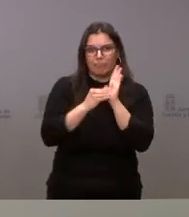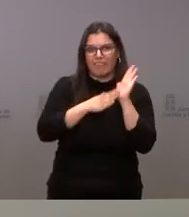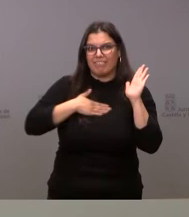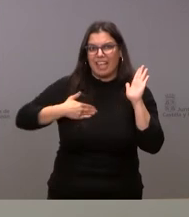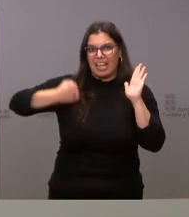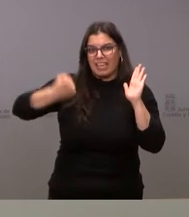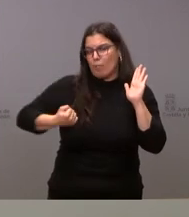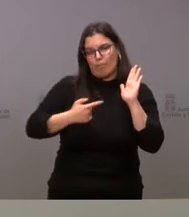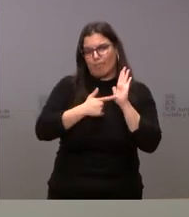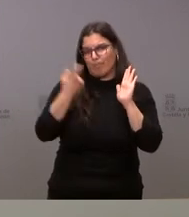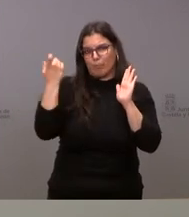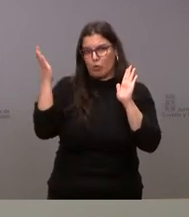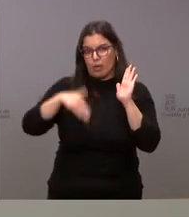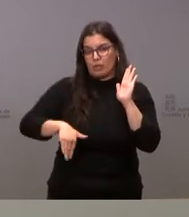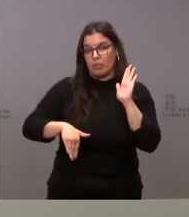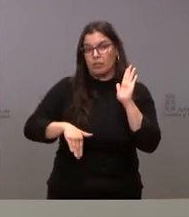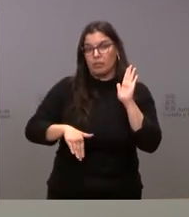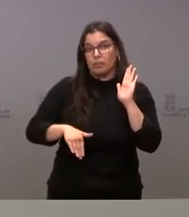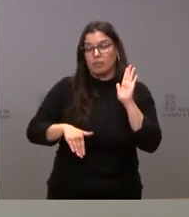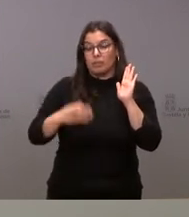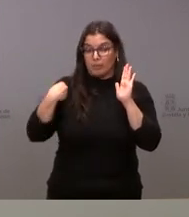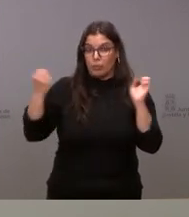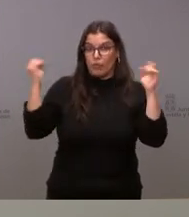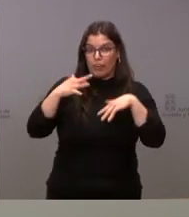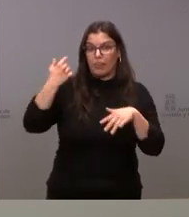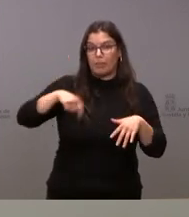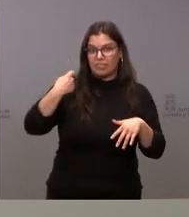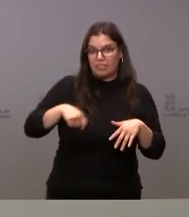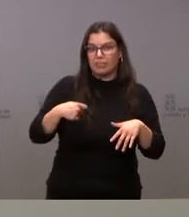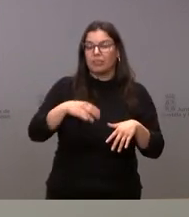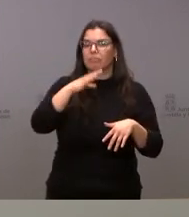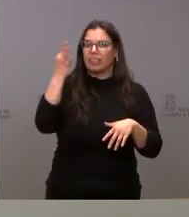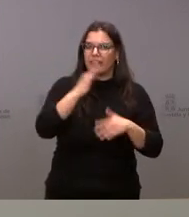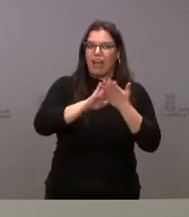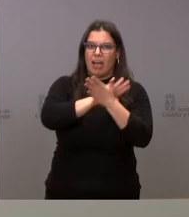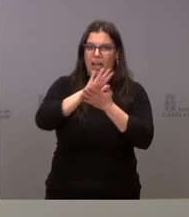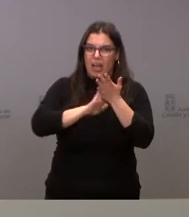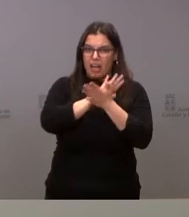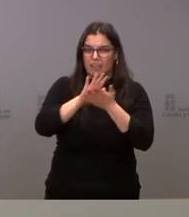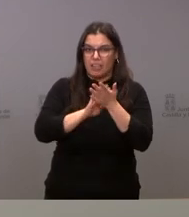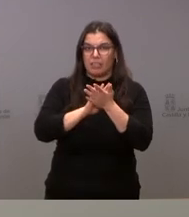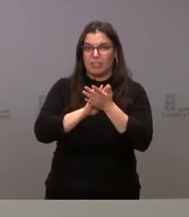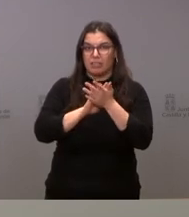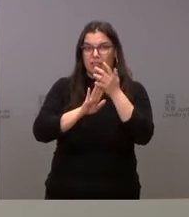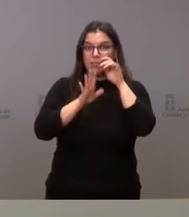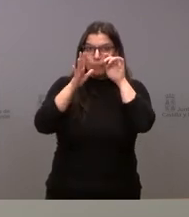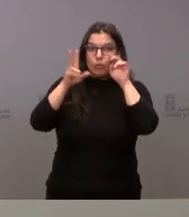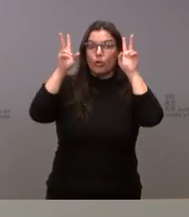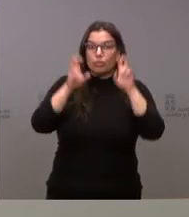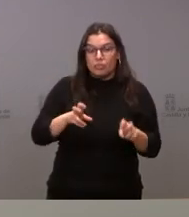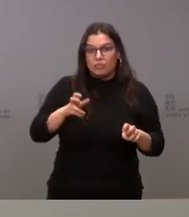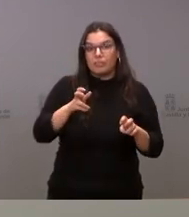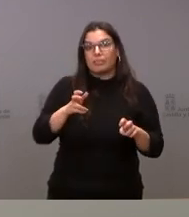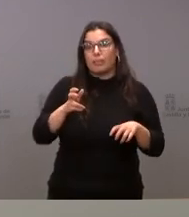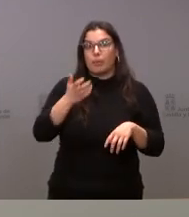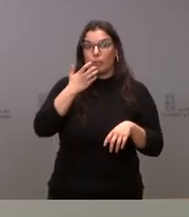tema de atención primaria dentro de la conferencia de presidentes ¿por qué? porque hay muchas cuestiones que tienen que ver con el ámbito nacional y especialmente la disposición de